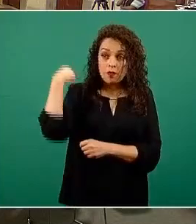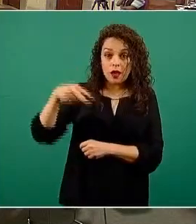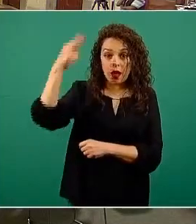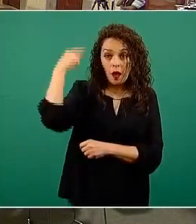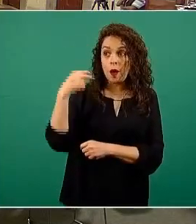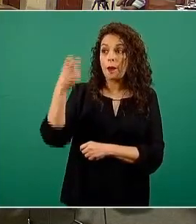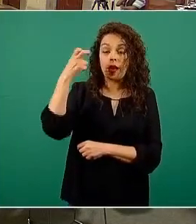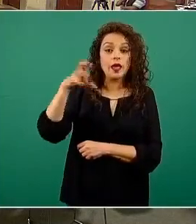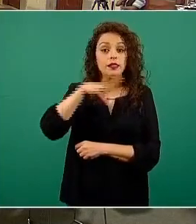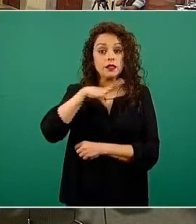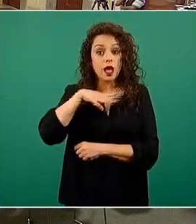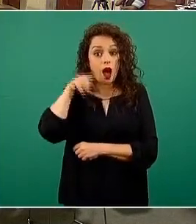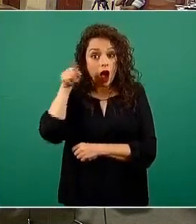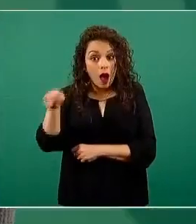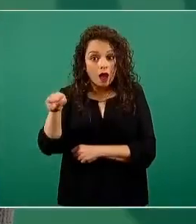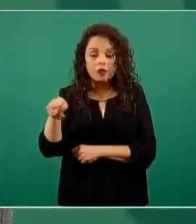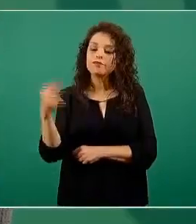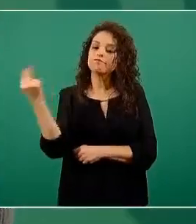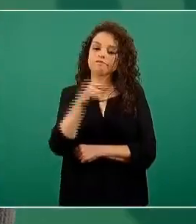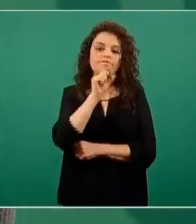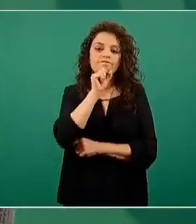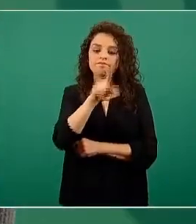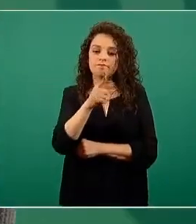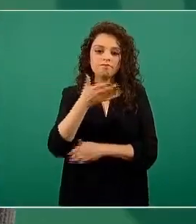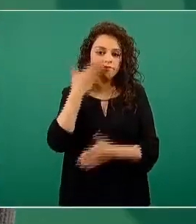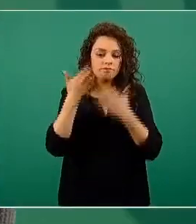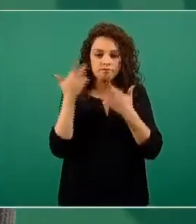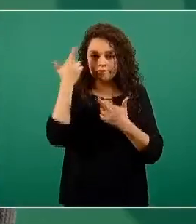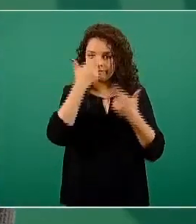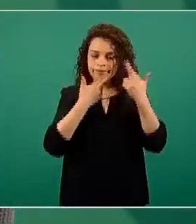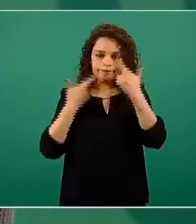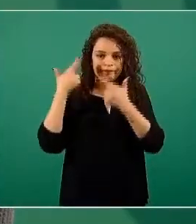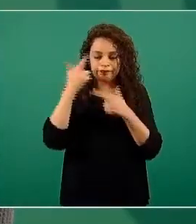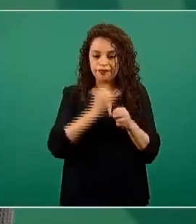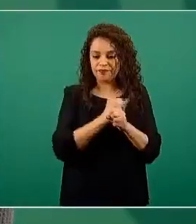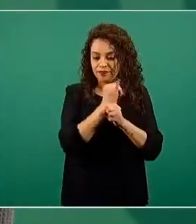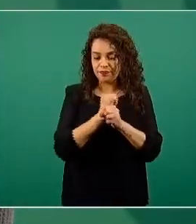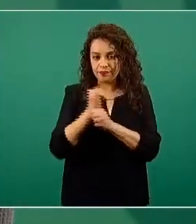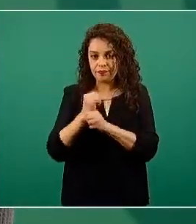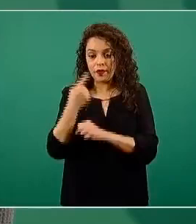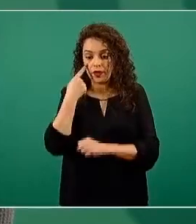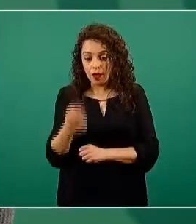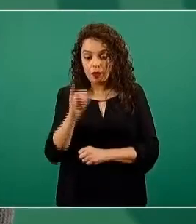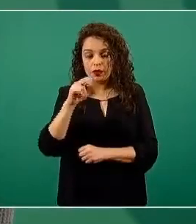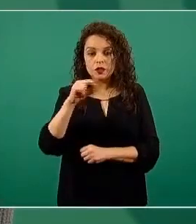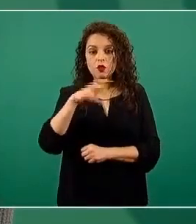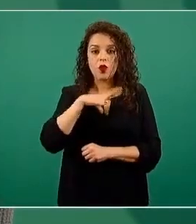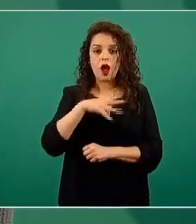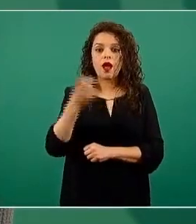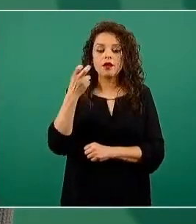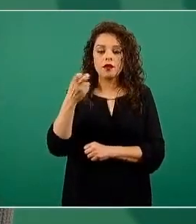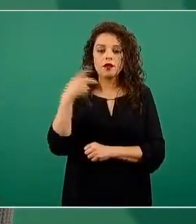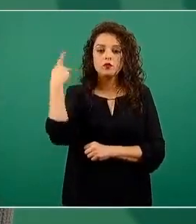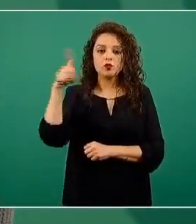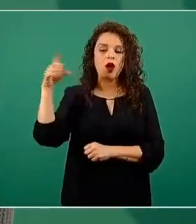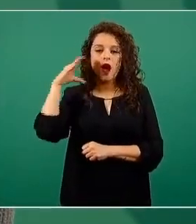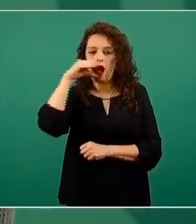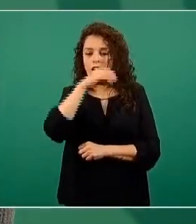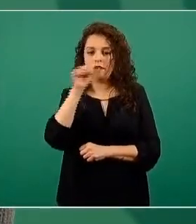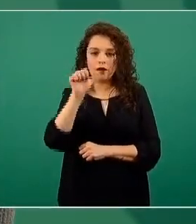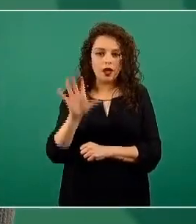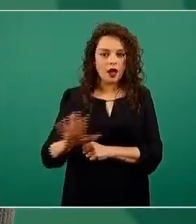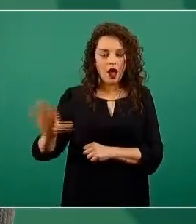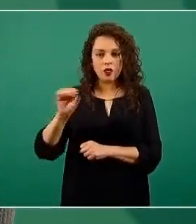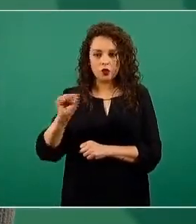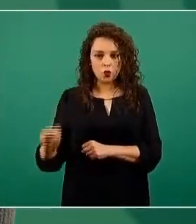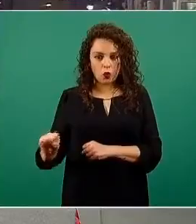circulación, pues bueno tendrán que ser también estudiadas y habrá que hacer la búsqueda de la variante sudafricana la cual reitero hasta el momento no se ha